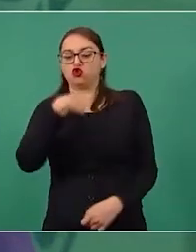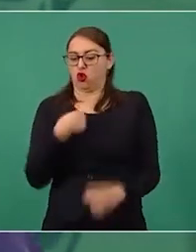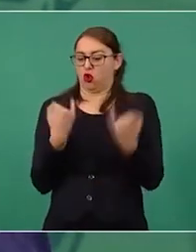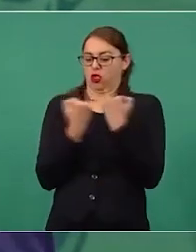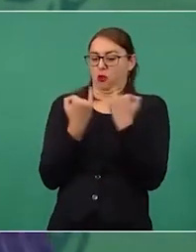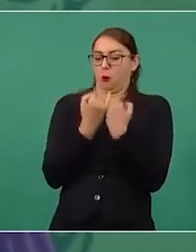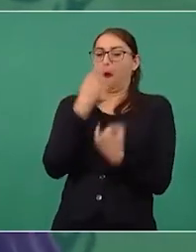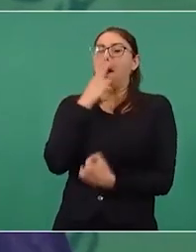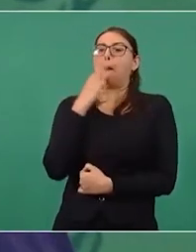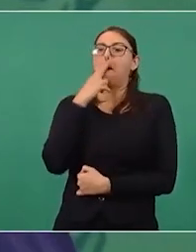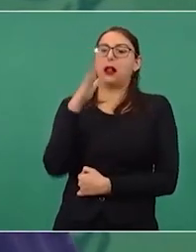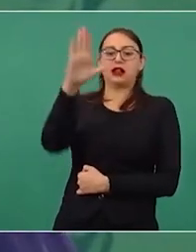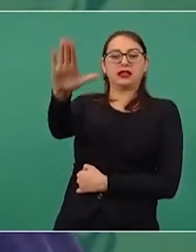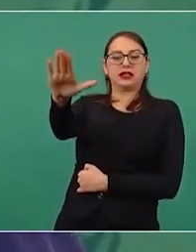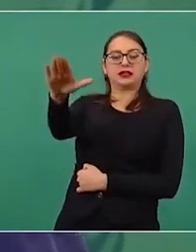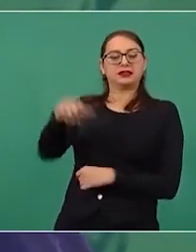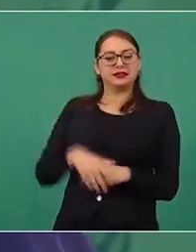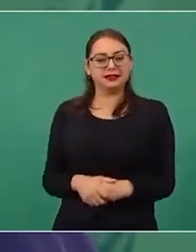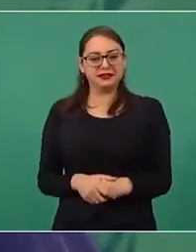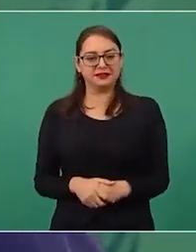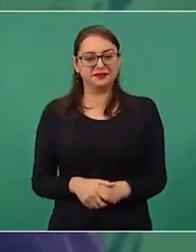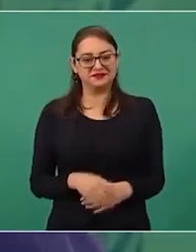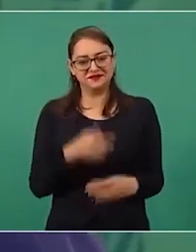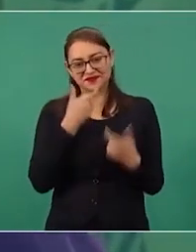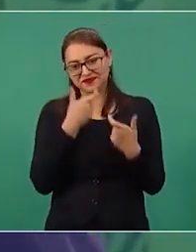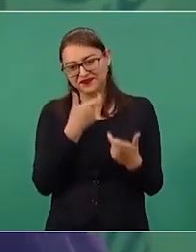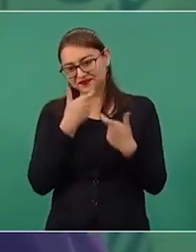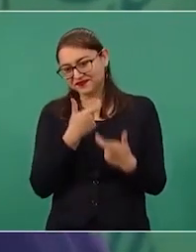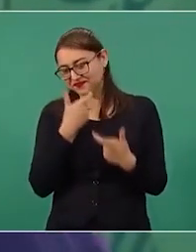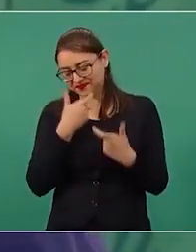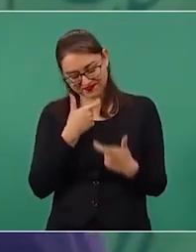Pero los entiendo.